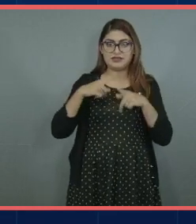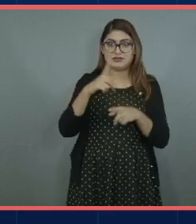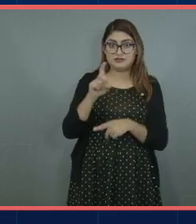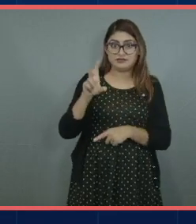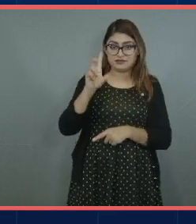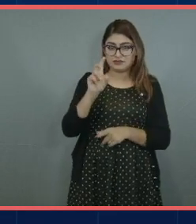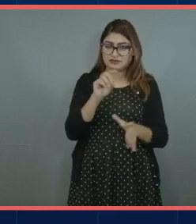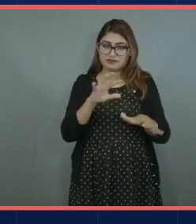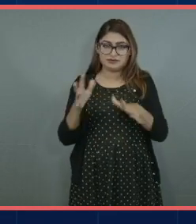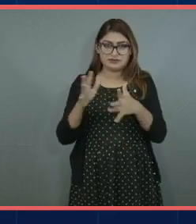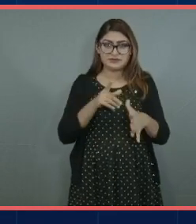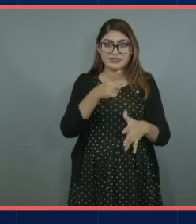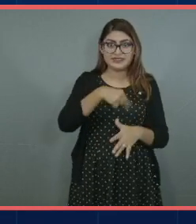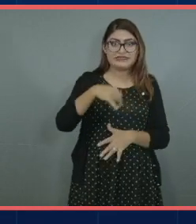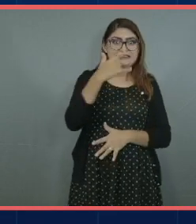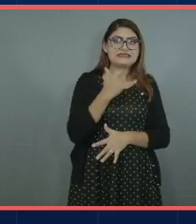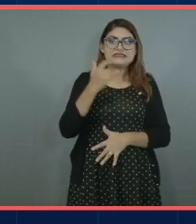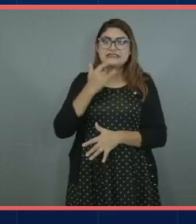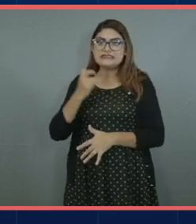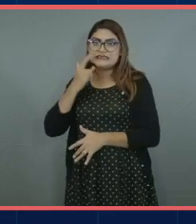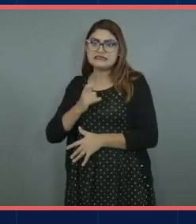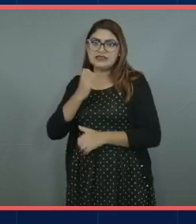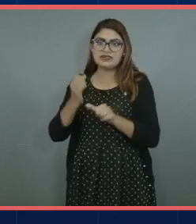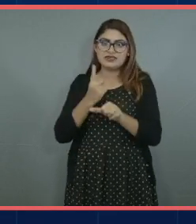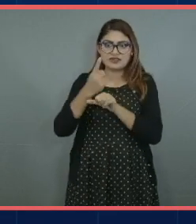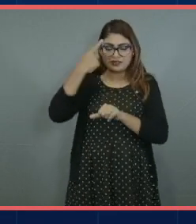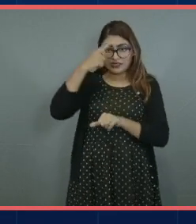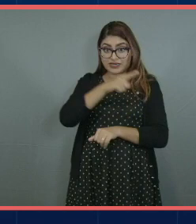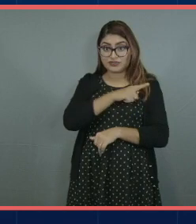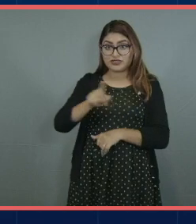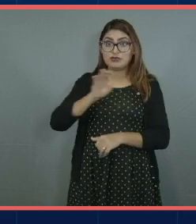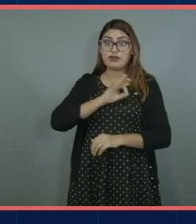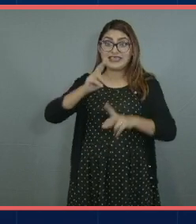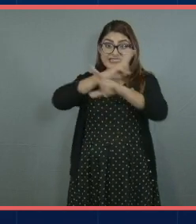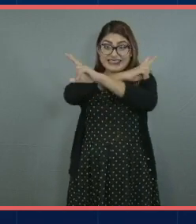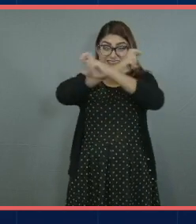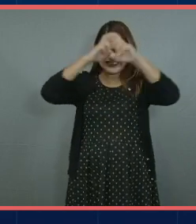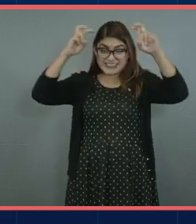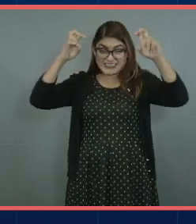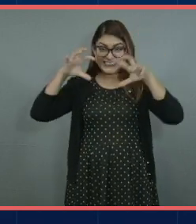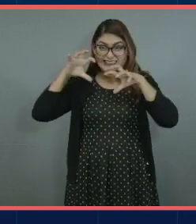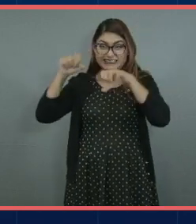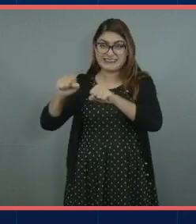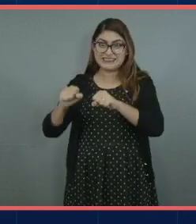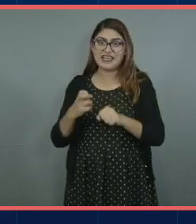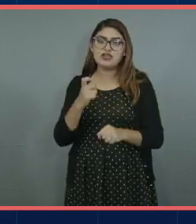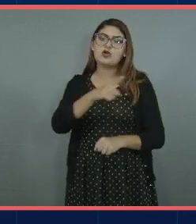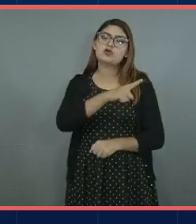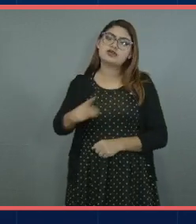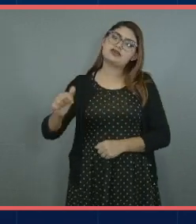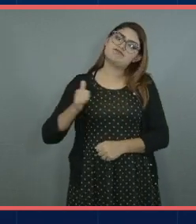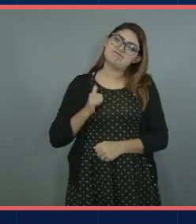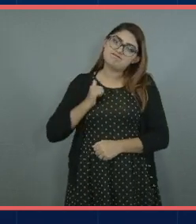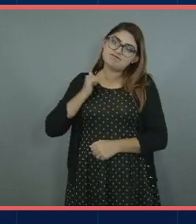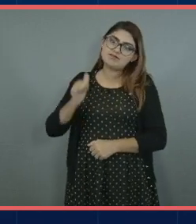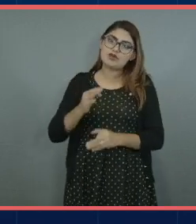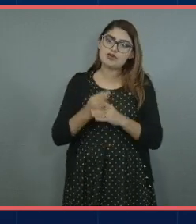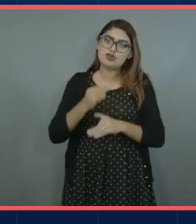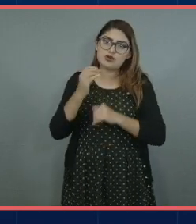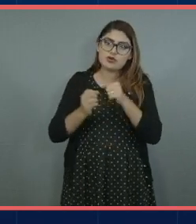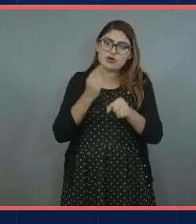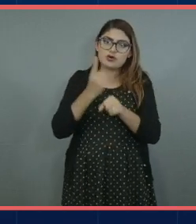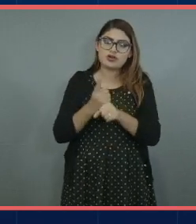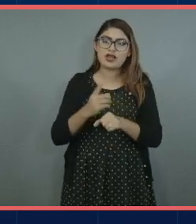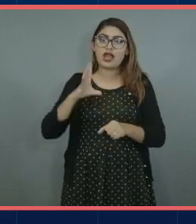buscarles oportunidades y ayudarlos a cumplir sus sueños entonces están en un lugar increíble aprovechen tanto las oportunidades que se van a